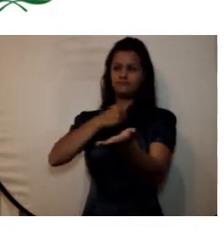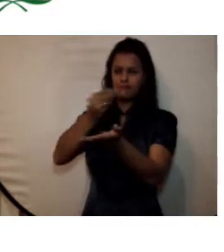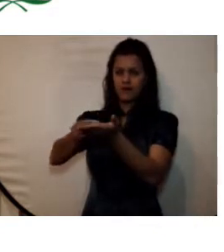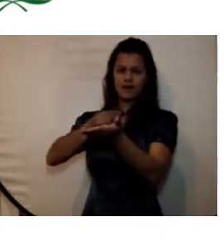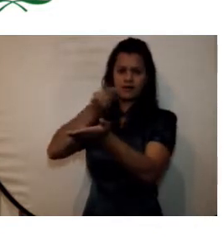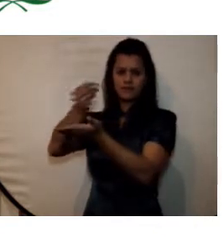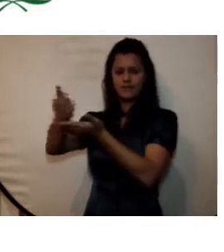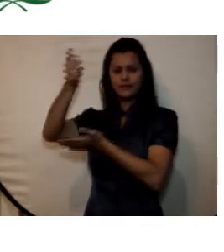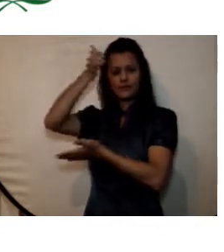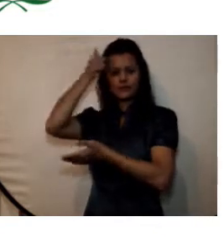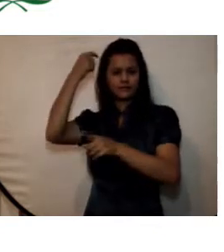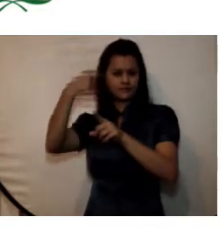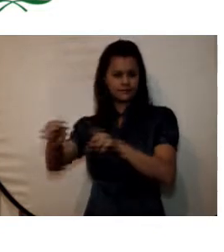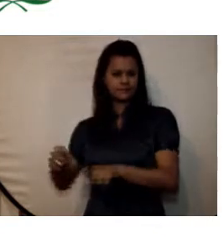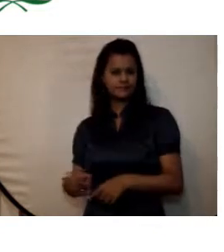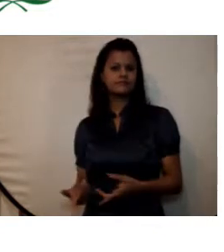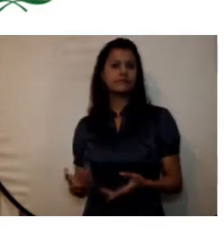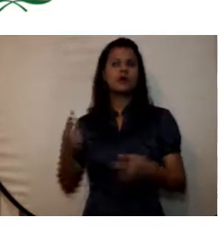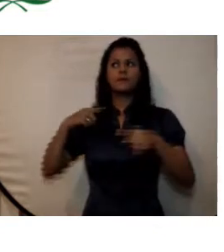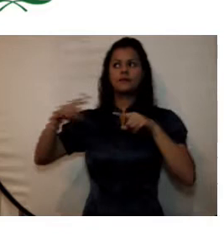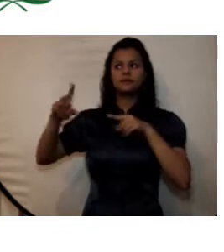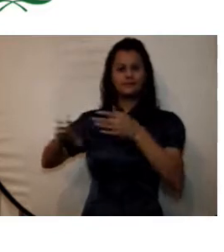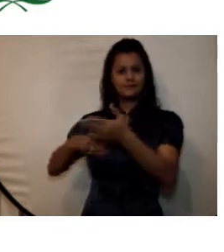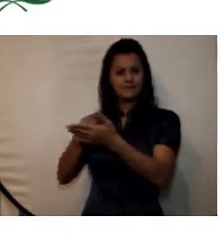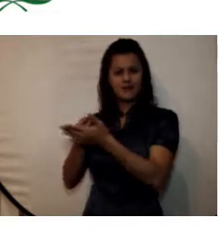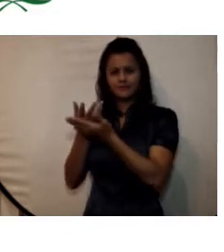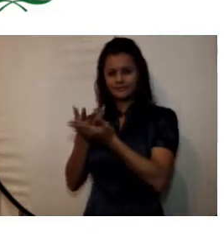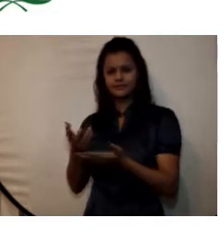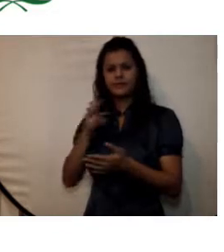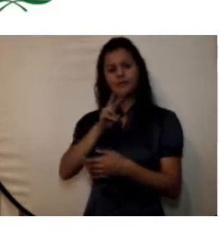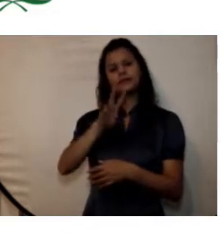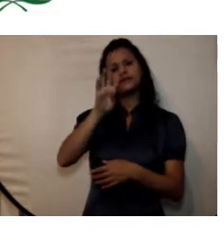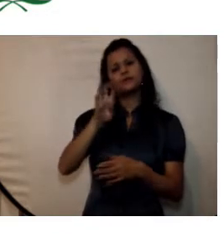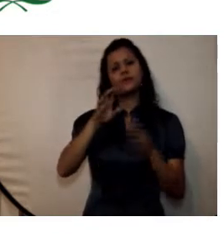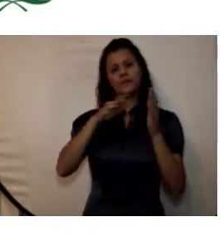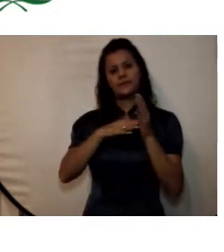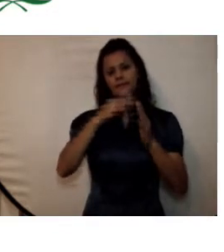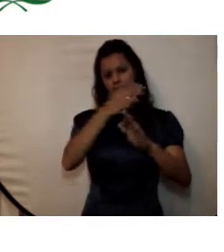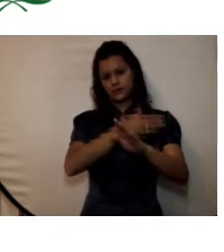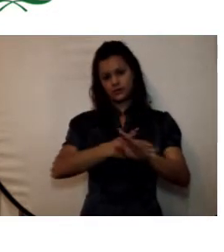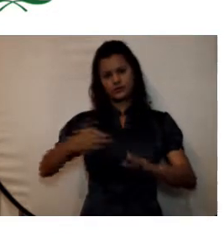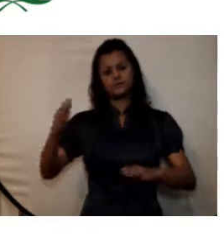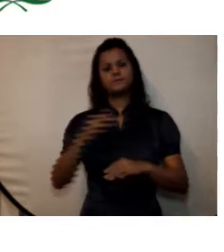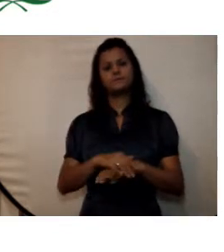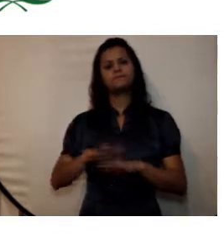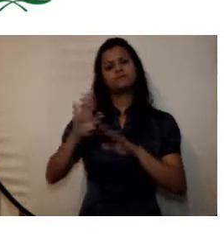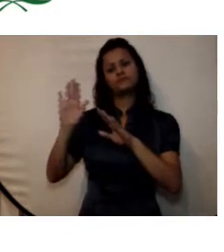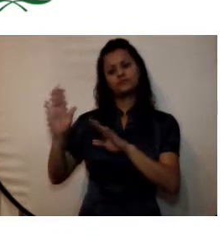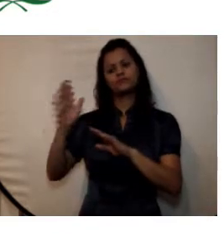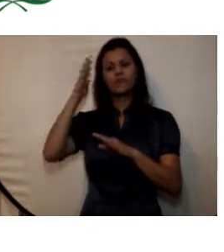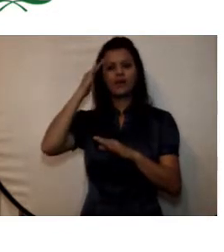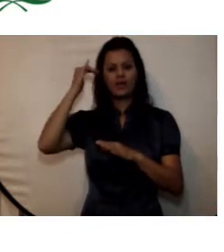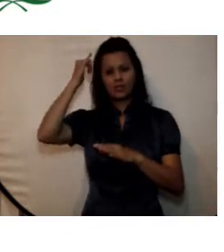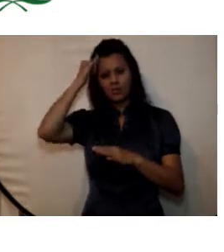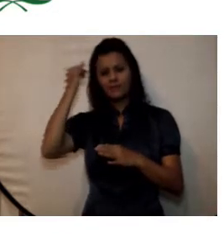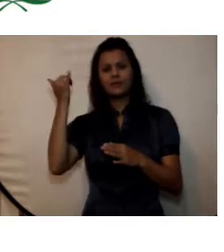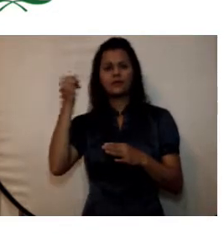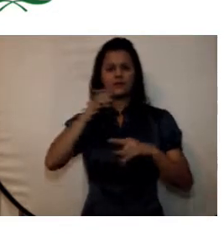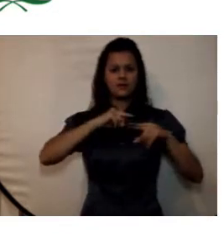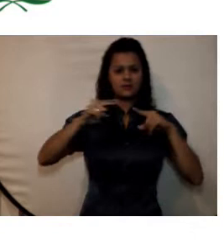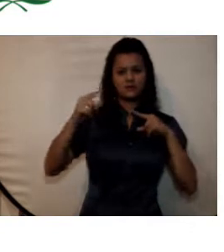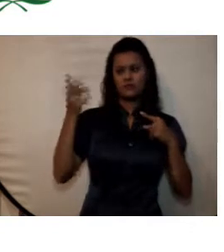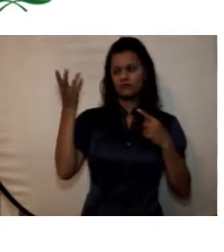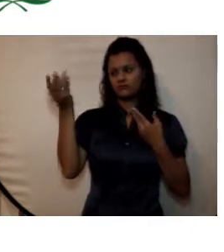administración 29 mil millones de pesos son los gastos generados por la parte académico administrativa que le presta